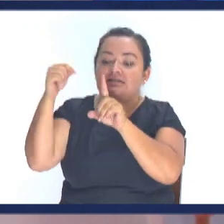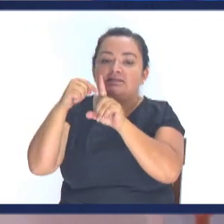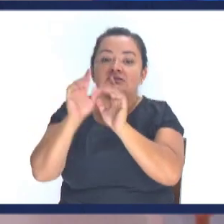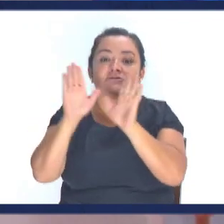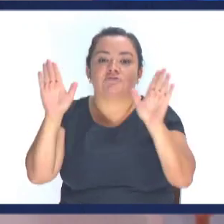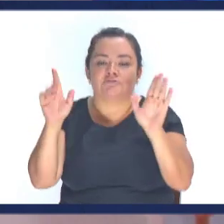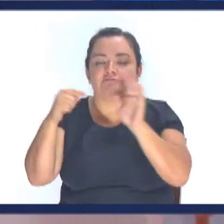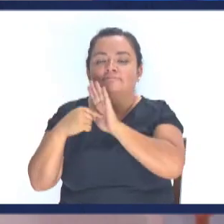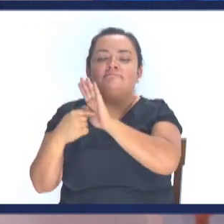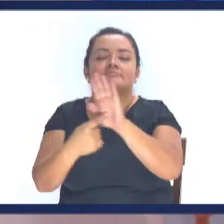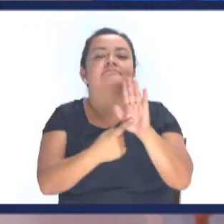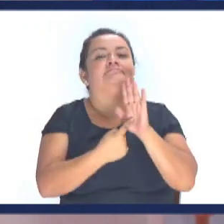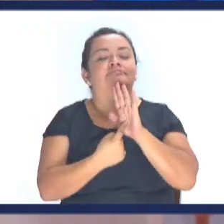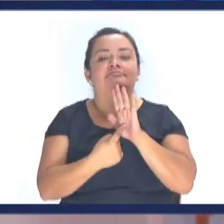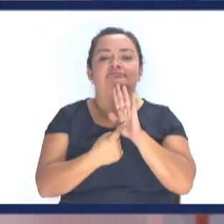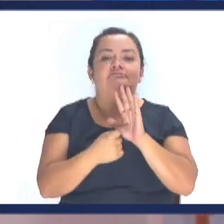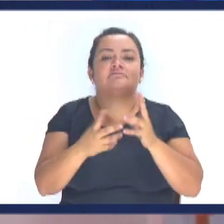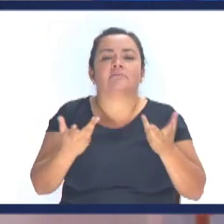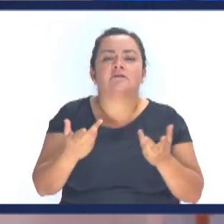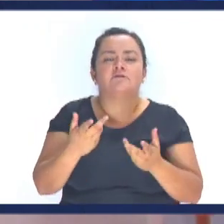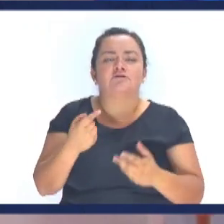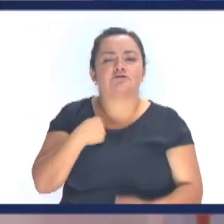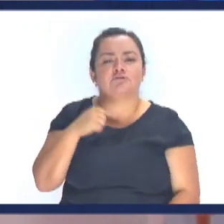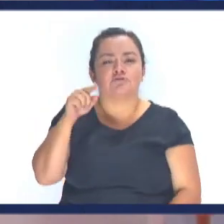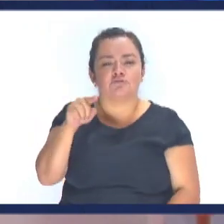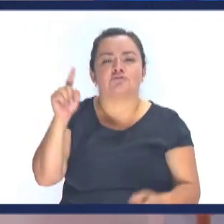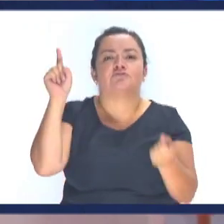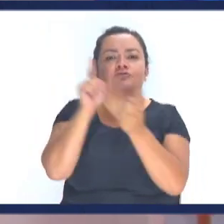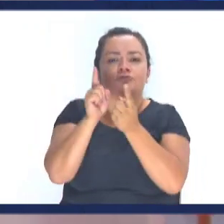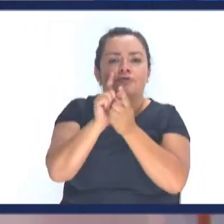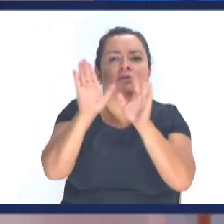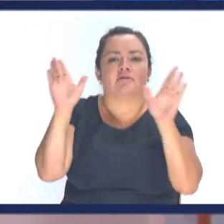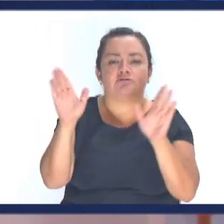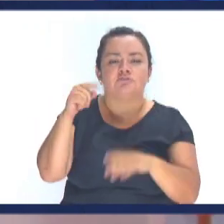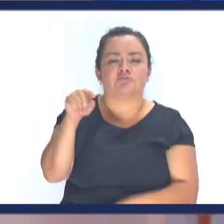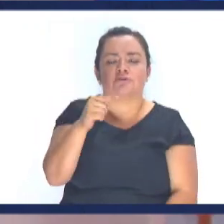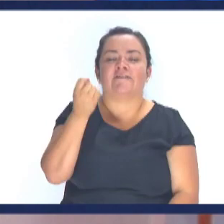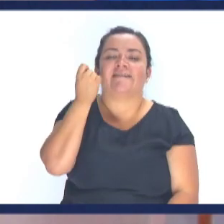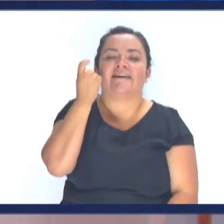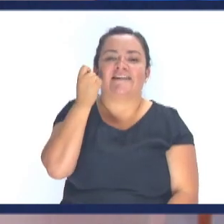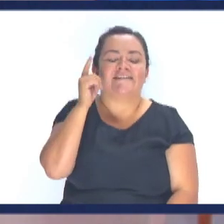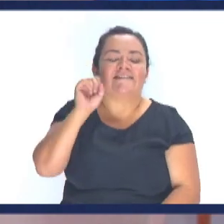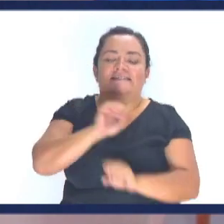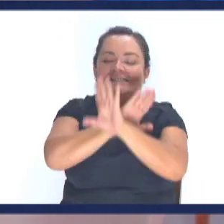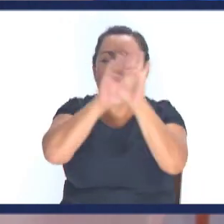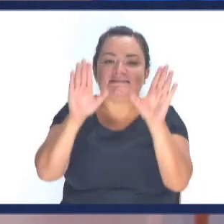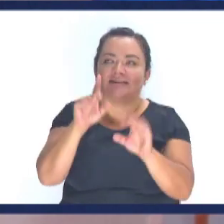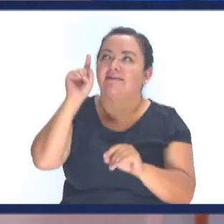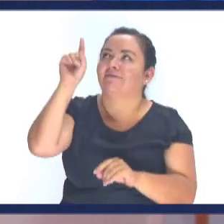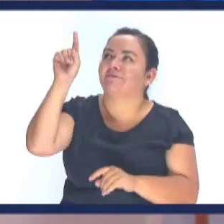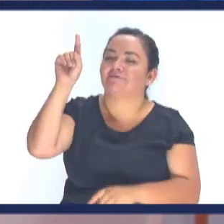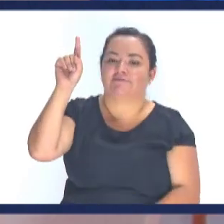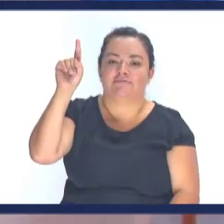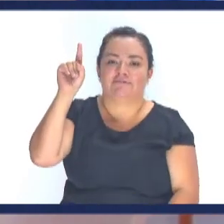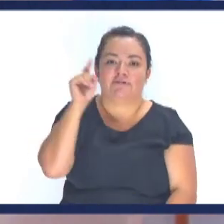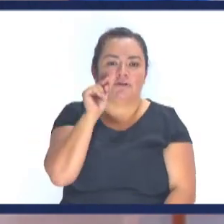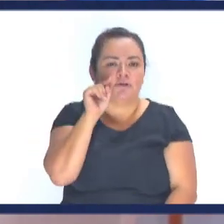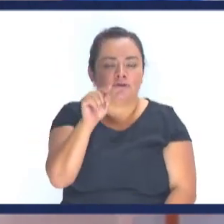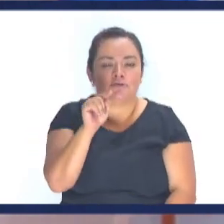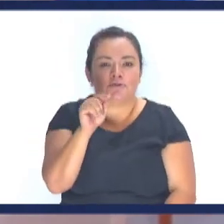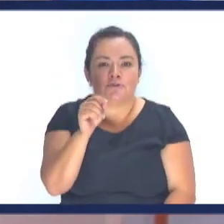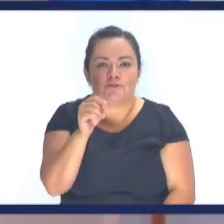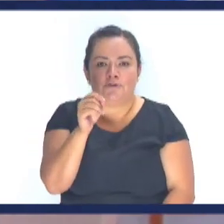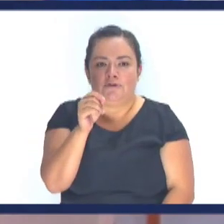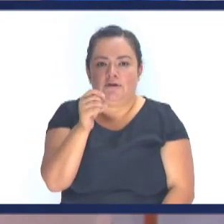dado a conocer Entonces cuando conozcas a Cristo Vas a entender la esencia De quien es Dios Y ojo Esto es lo primero que vas a perder